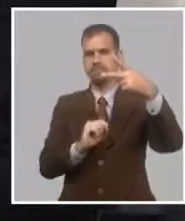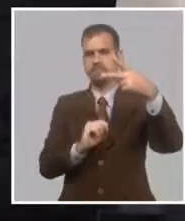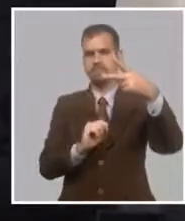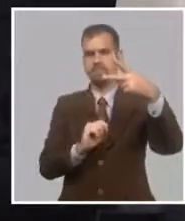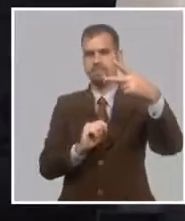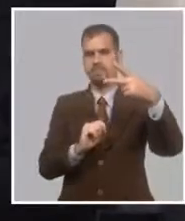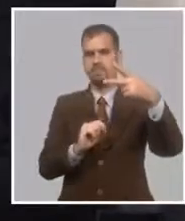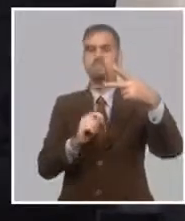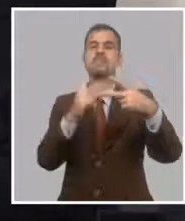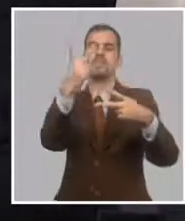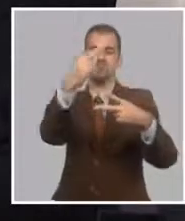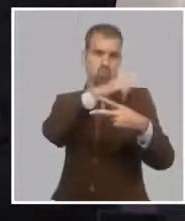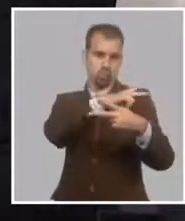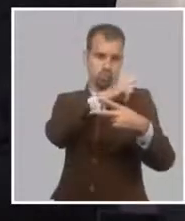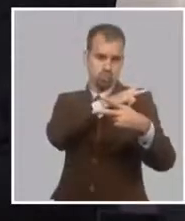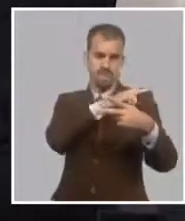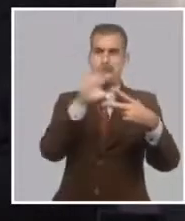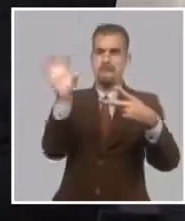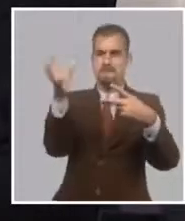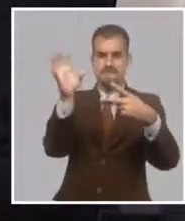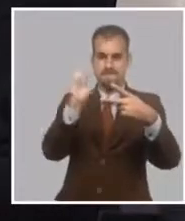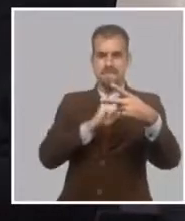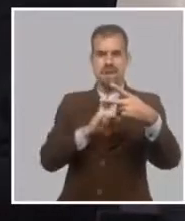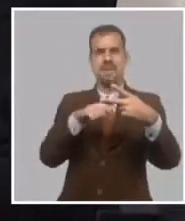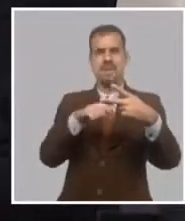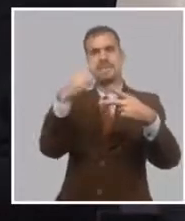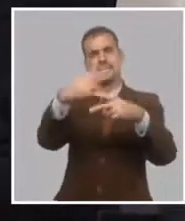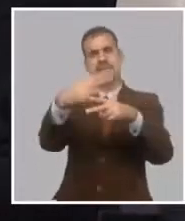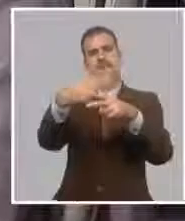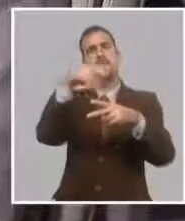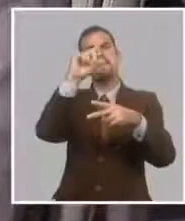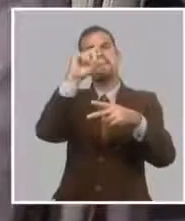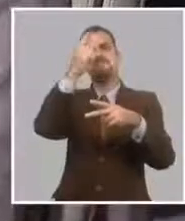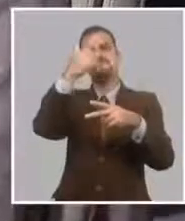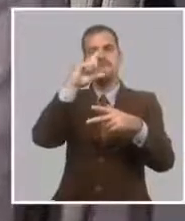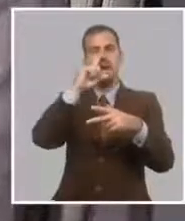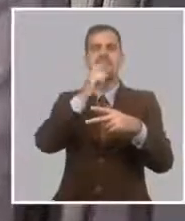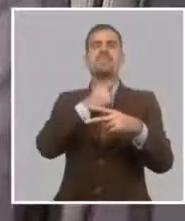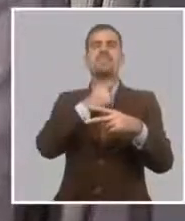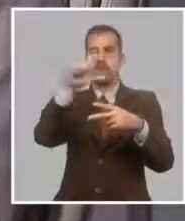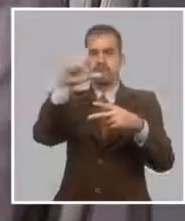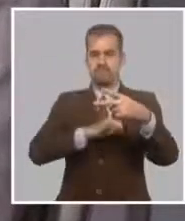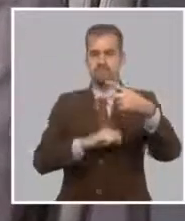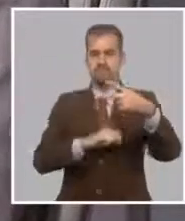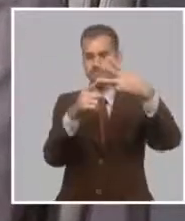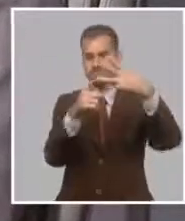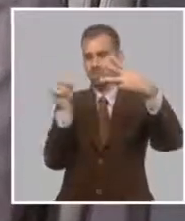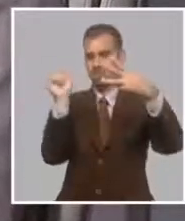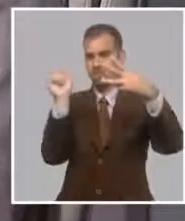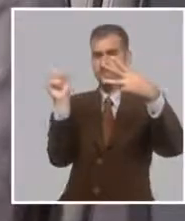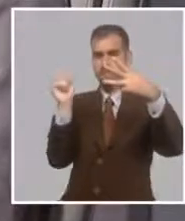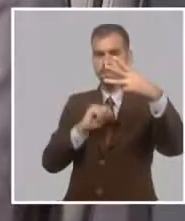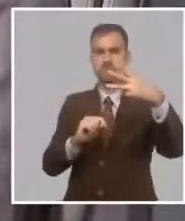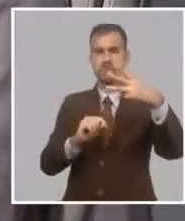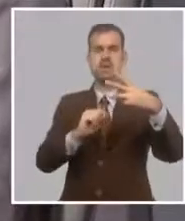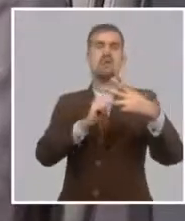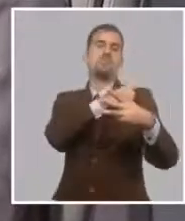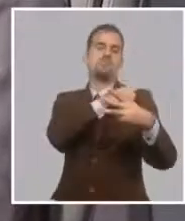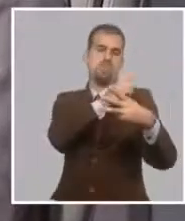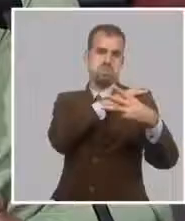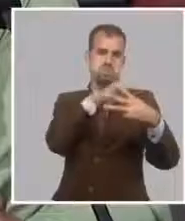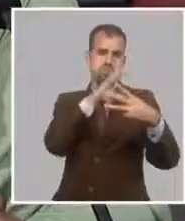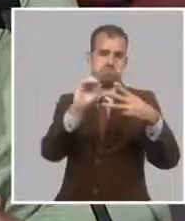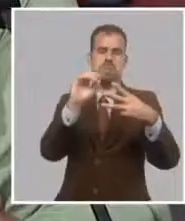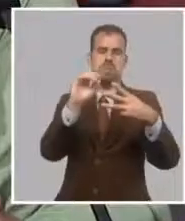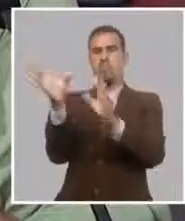vicepresidenta del Banco de Crédito y Comercio, el BANDEC, el compañero Roberto Vázquez Hernández, presidente de la OCDE Caudal, y